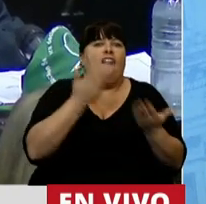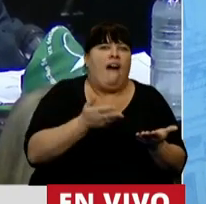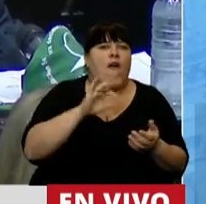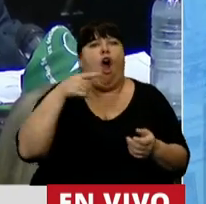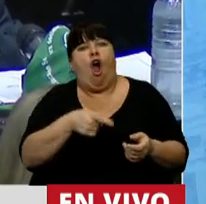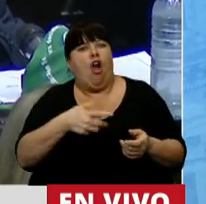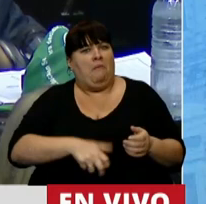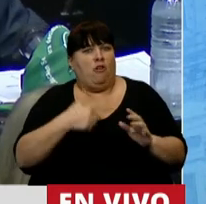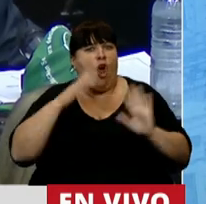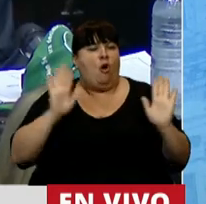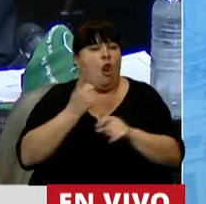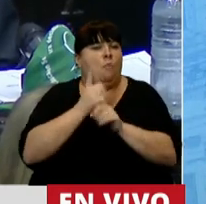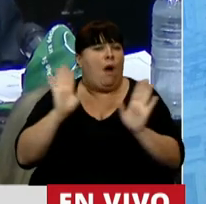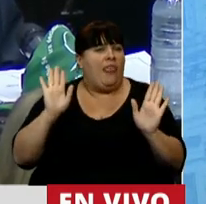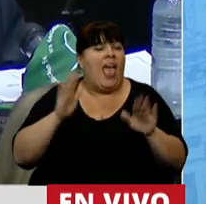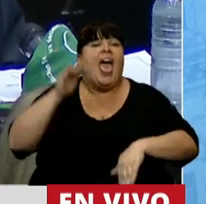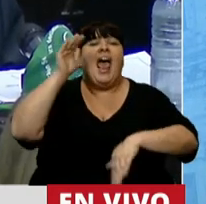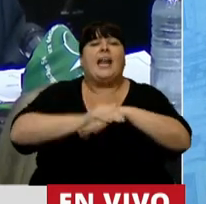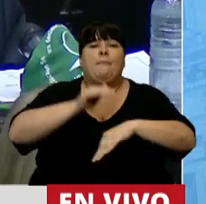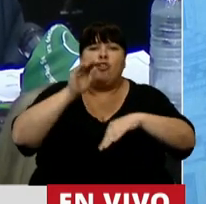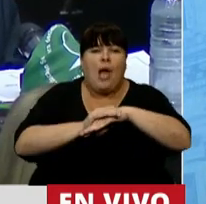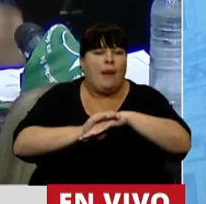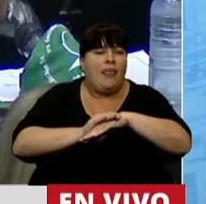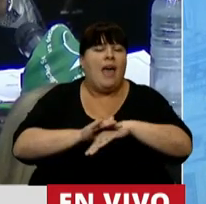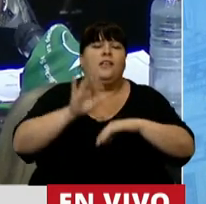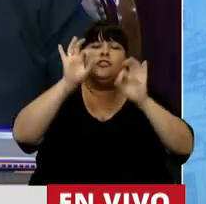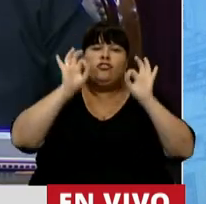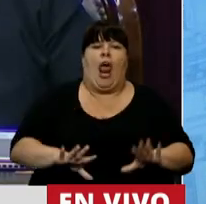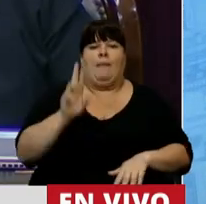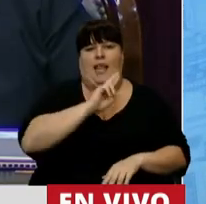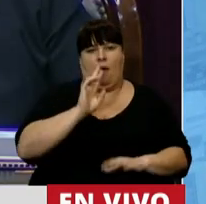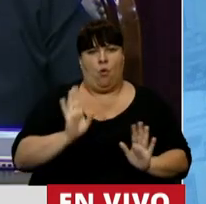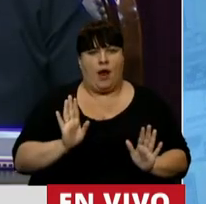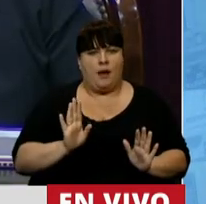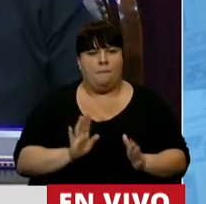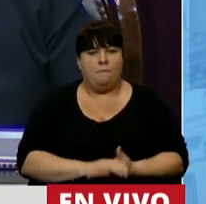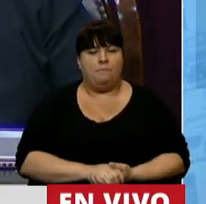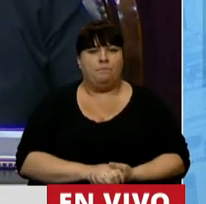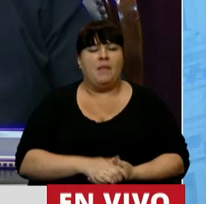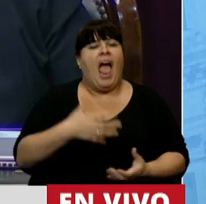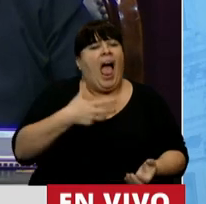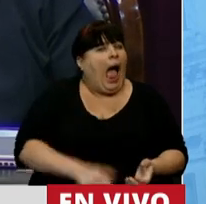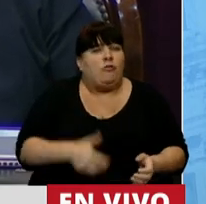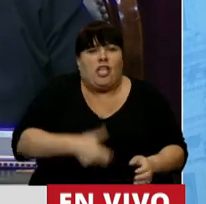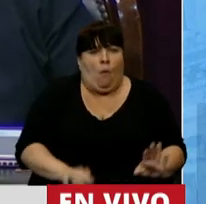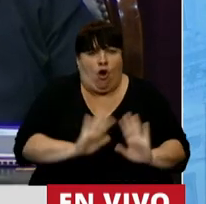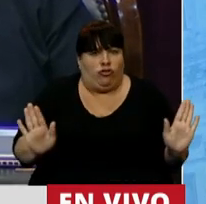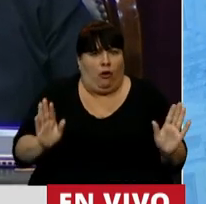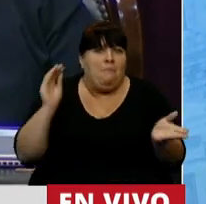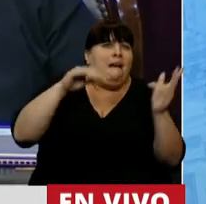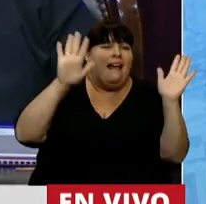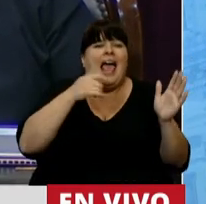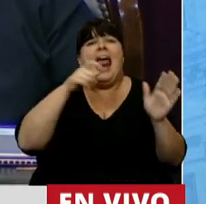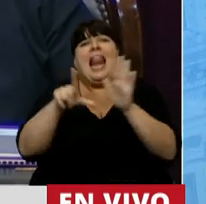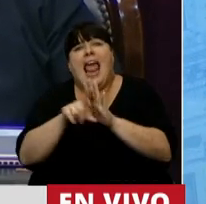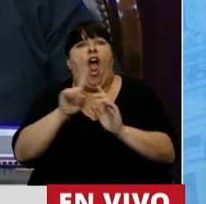ni en contra. Es una responsabilidad absoluta de la mujer. El aborto es aborto, señor Presidente,